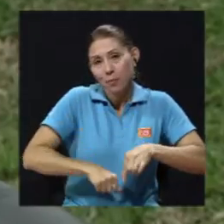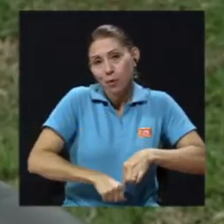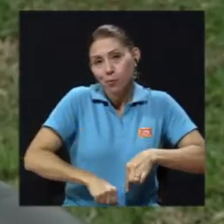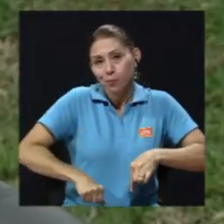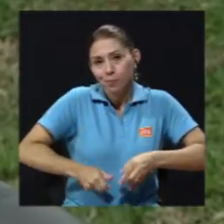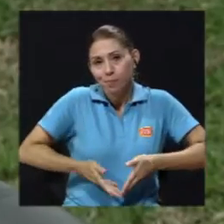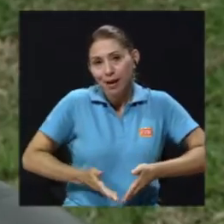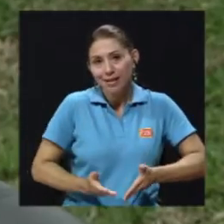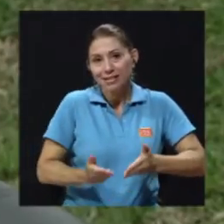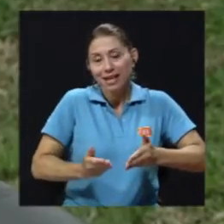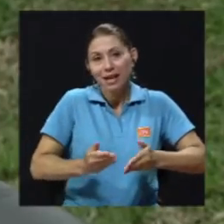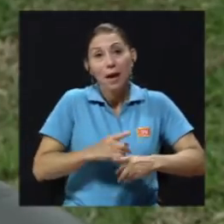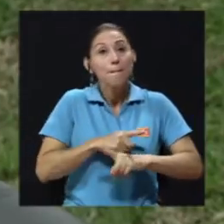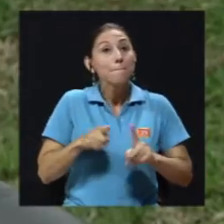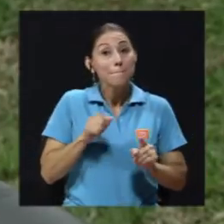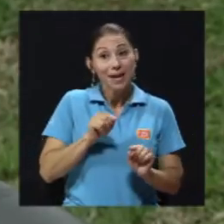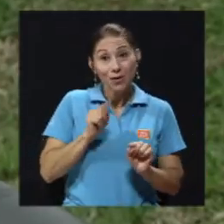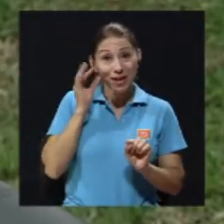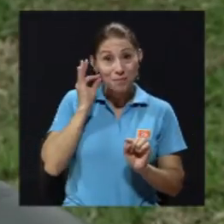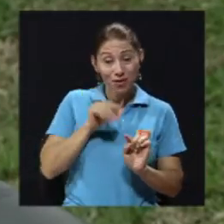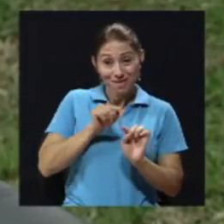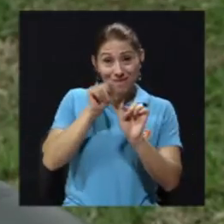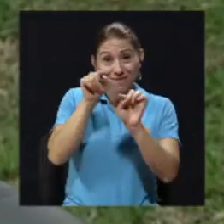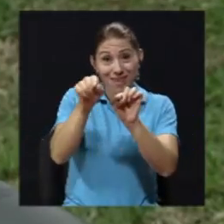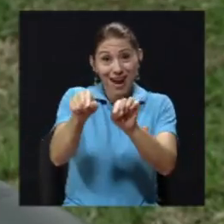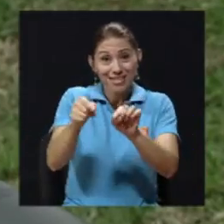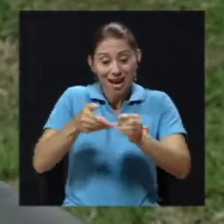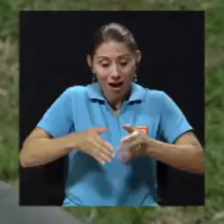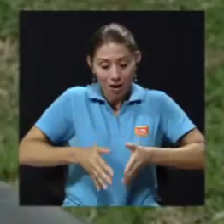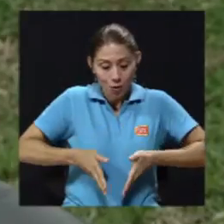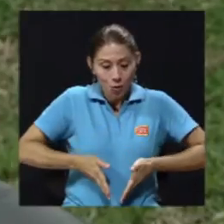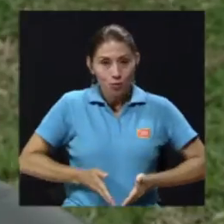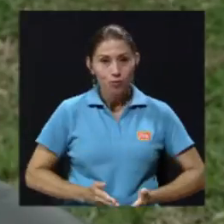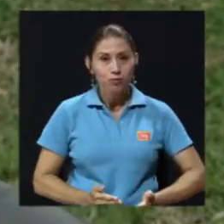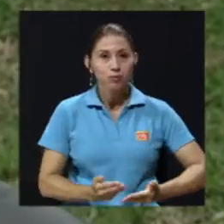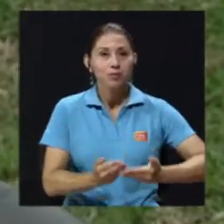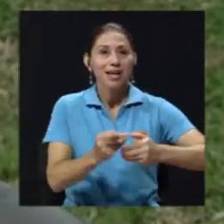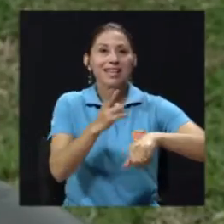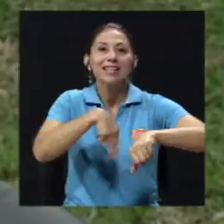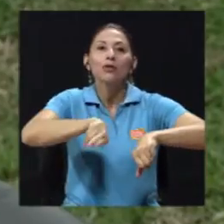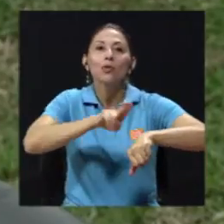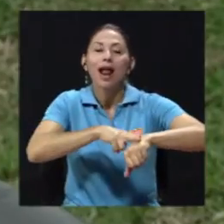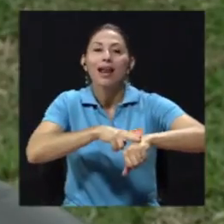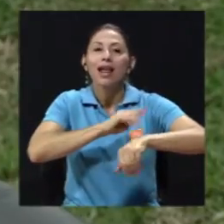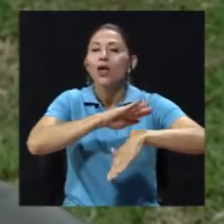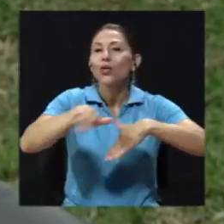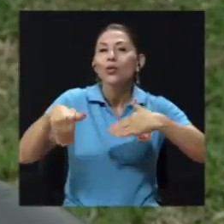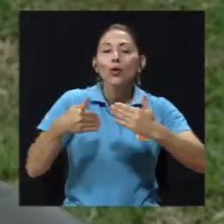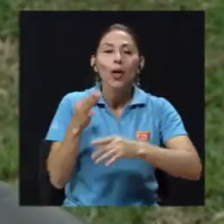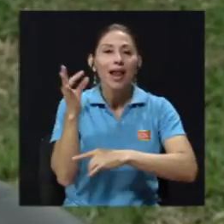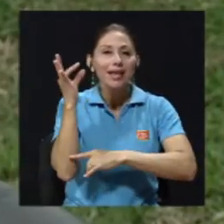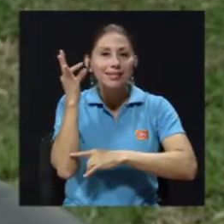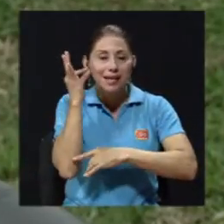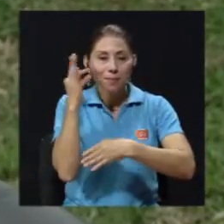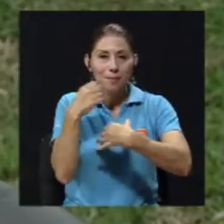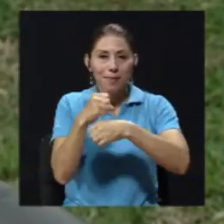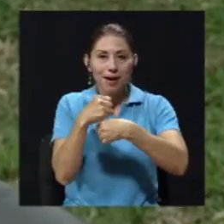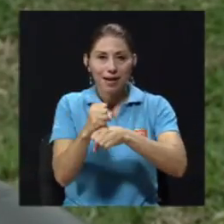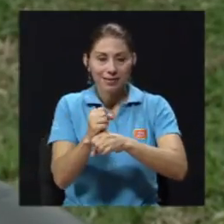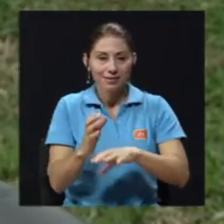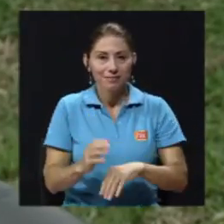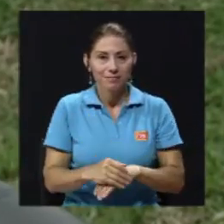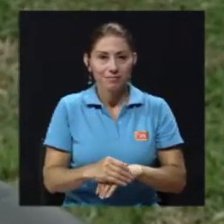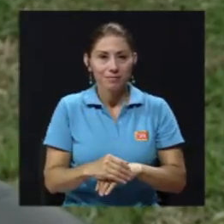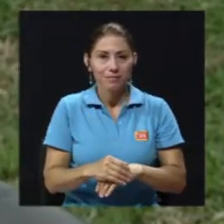requiere, pero el hecho de ir a parir es un acto natural que todas las hembras de la especie mamífera la hacen, ¿verdad?